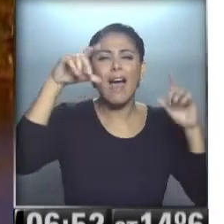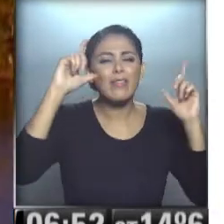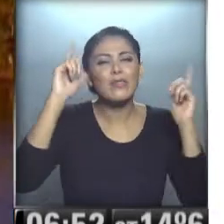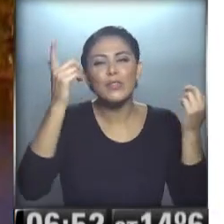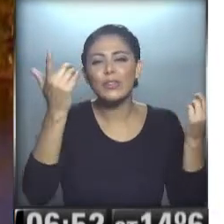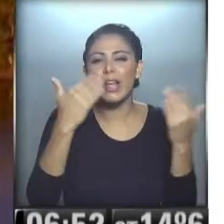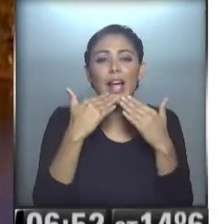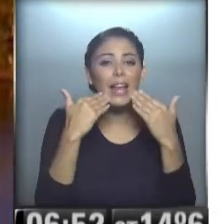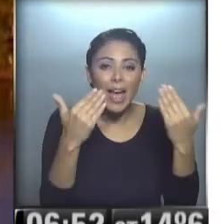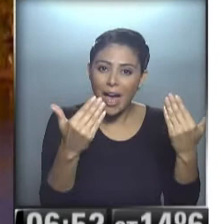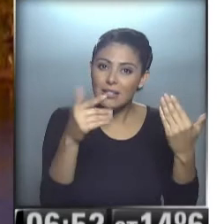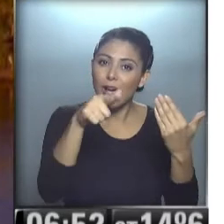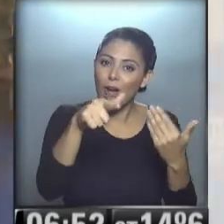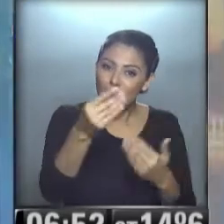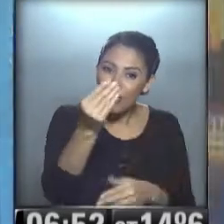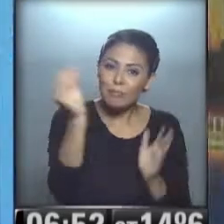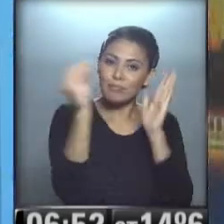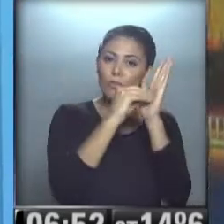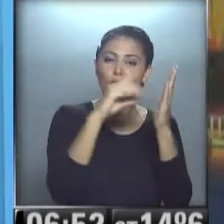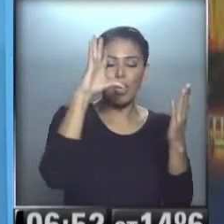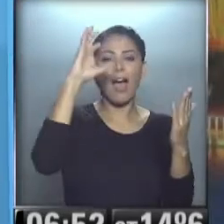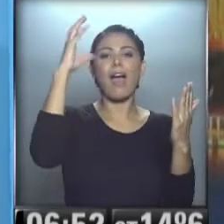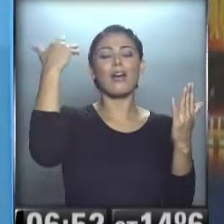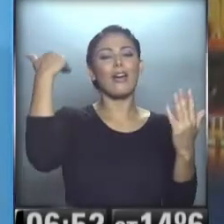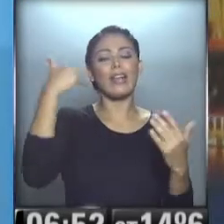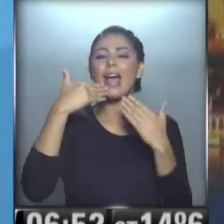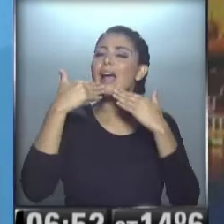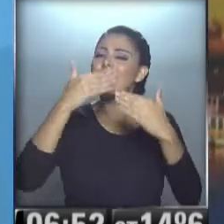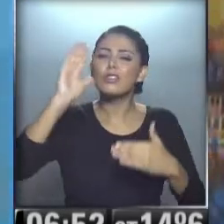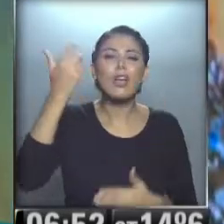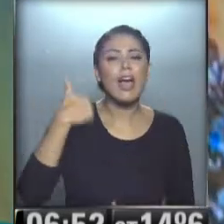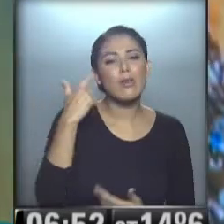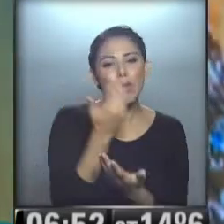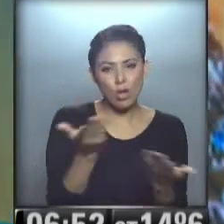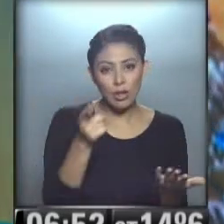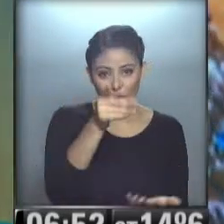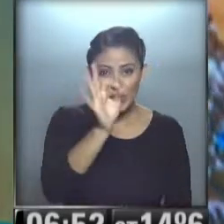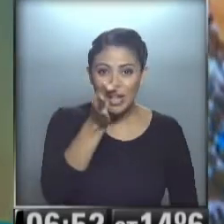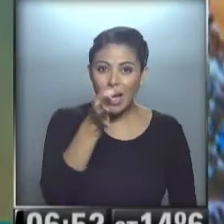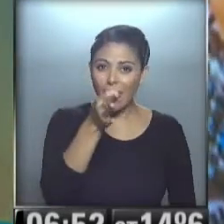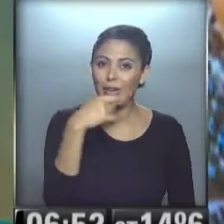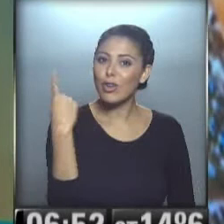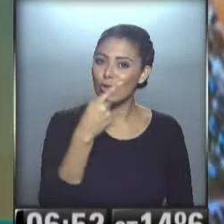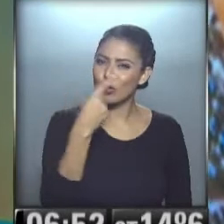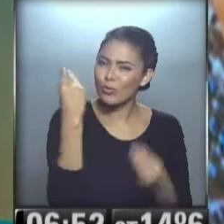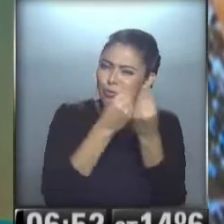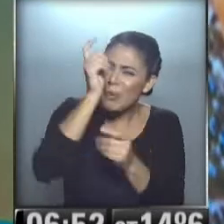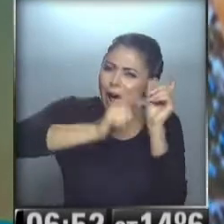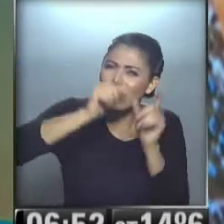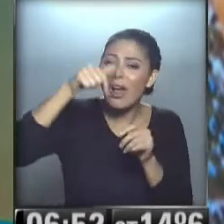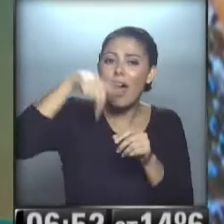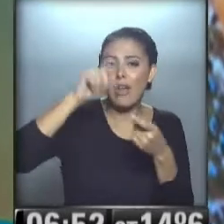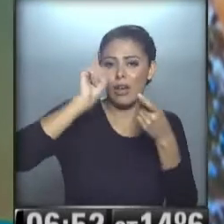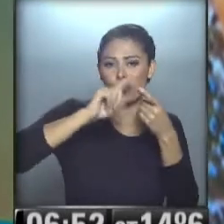...muchísimas gracias por recordármelo... ...gracias por mostrarlo a todito el país... ...porque vos sabés que somos muchos... ...estamos llegando a